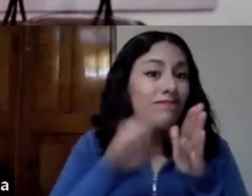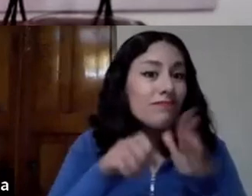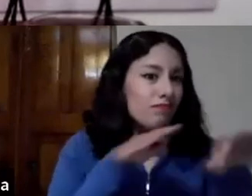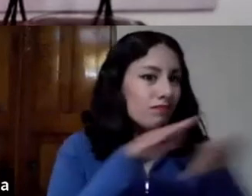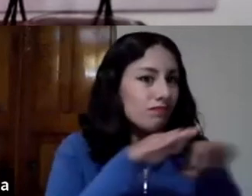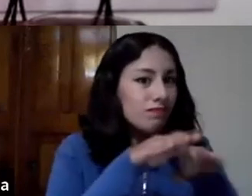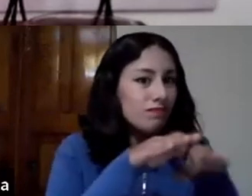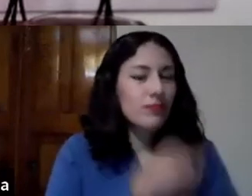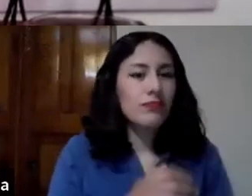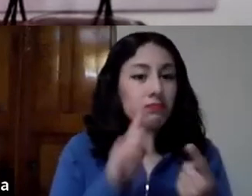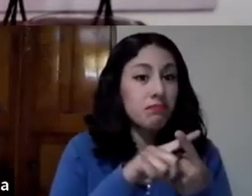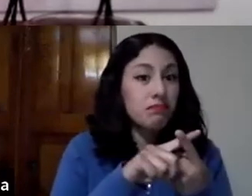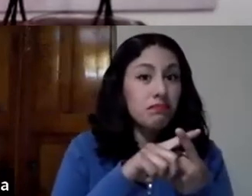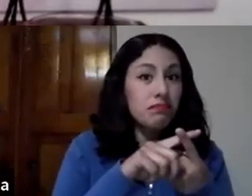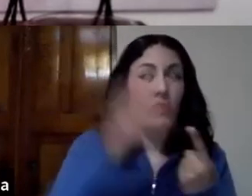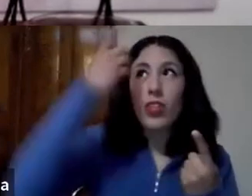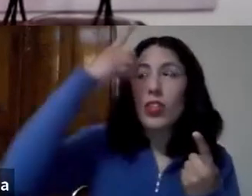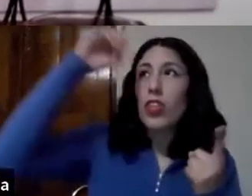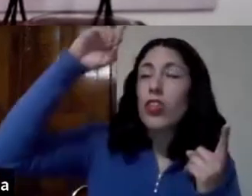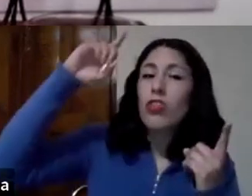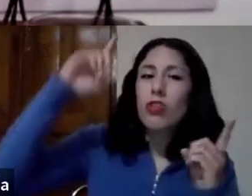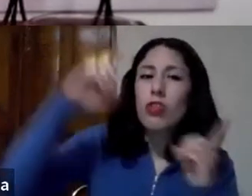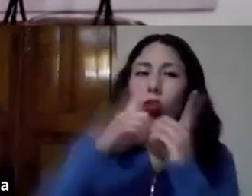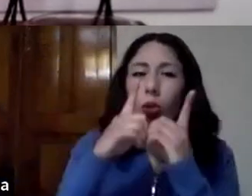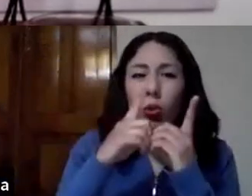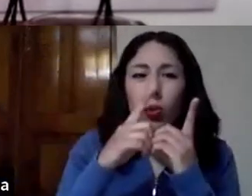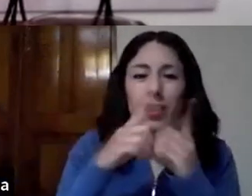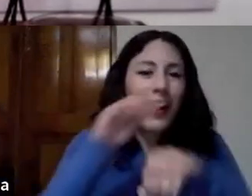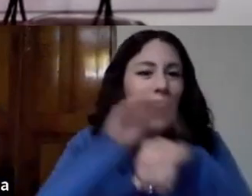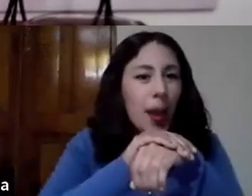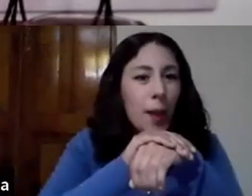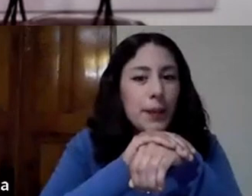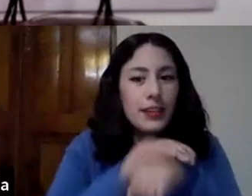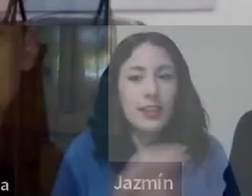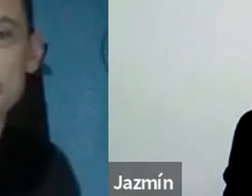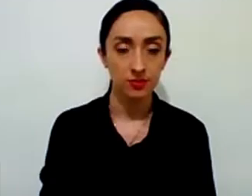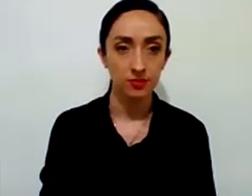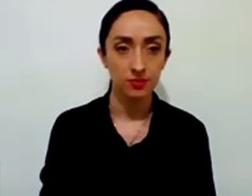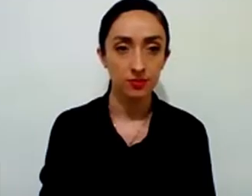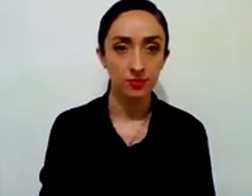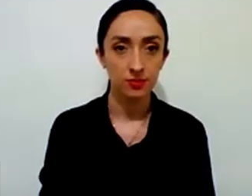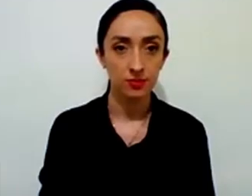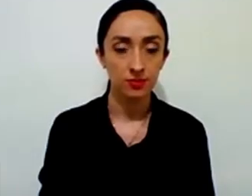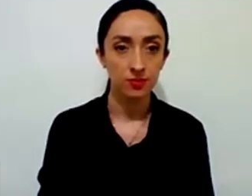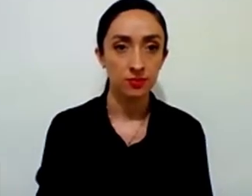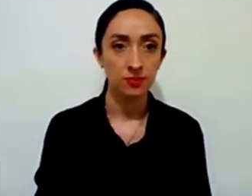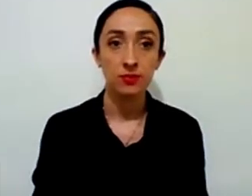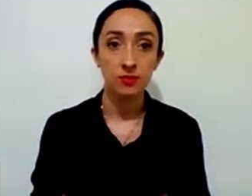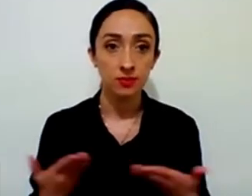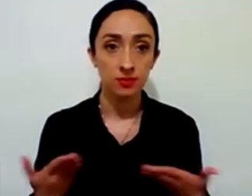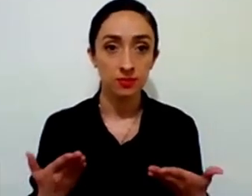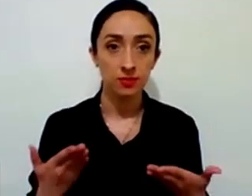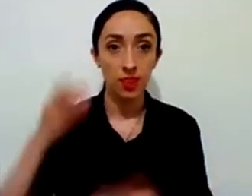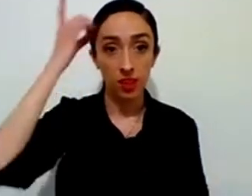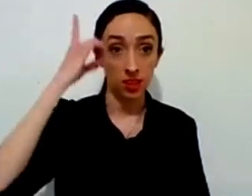Dios nos encuentra en nuestras amistades nos encuentra en nuestros problemas Dios quiere hacer un